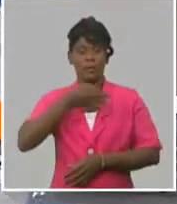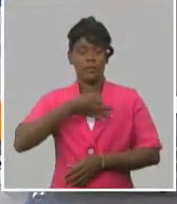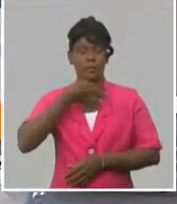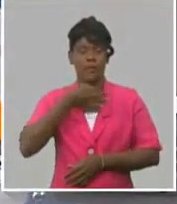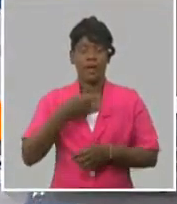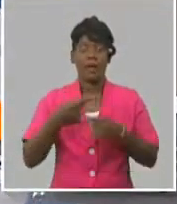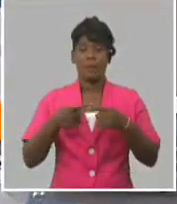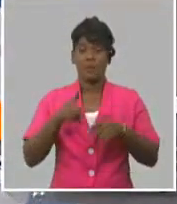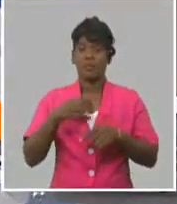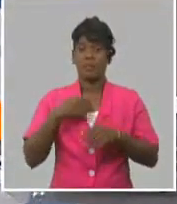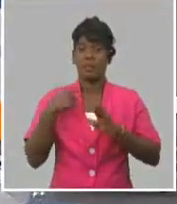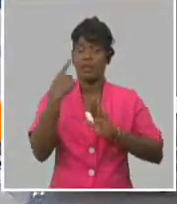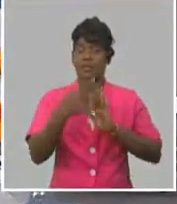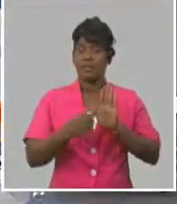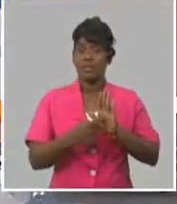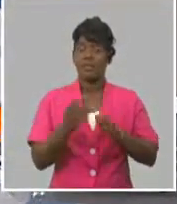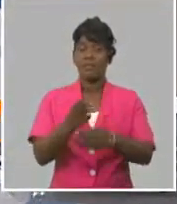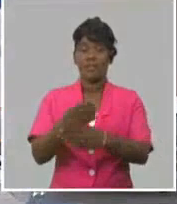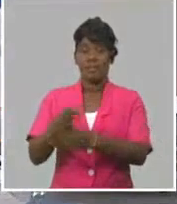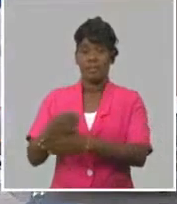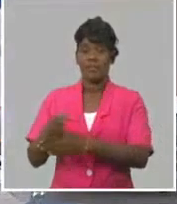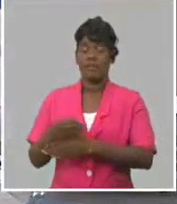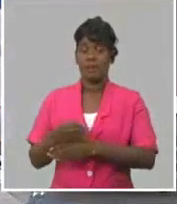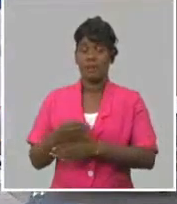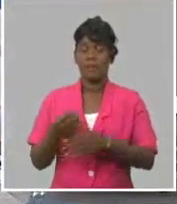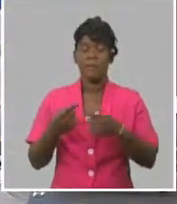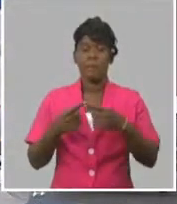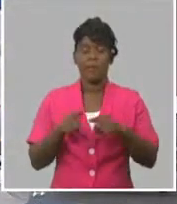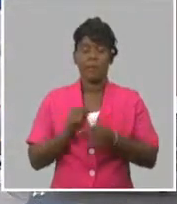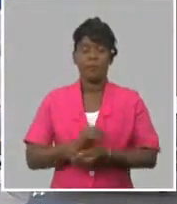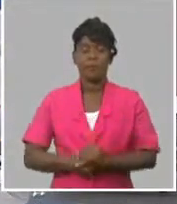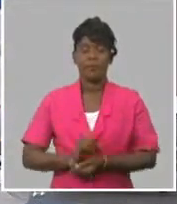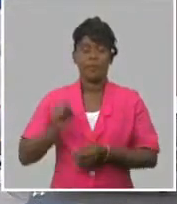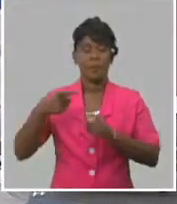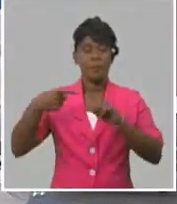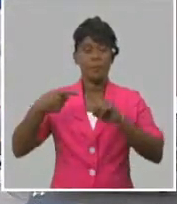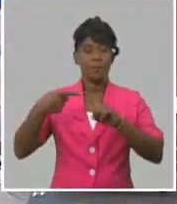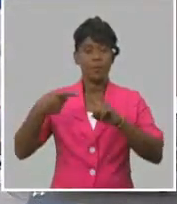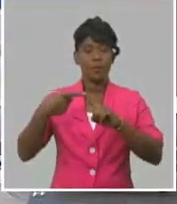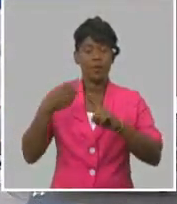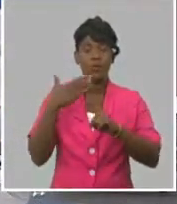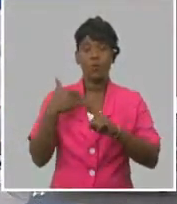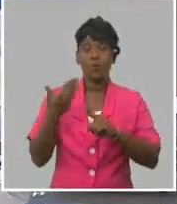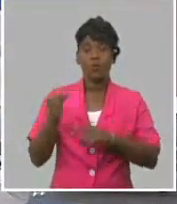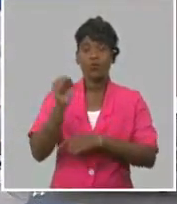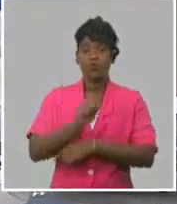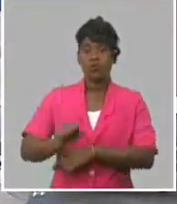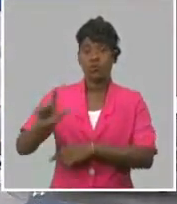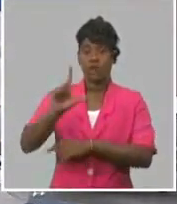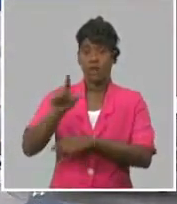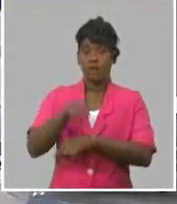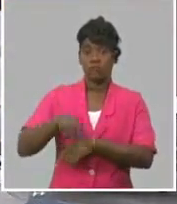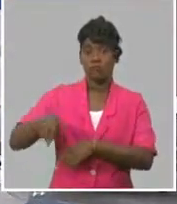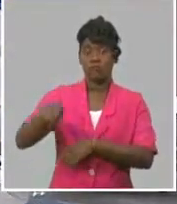tiene varias características. Primero, tiene un nivel transversal en la economía y la sociedad muy grande.